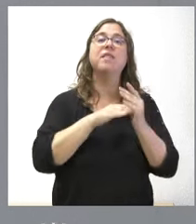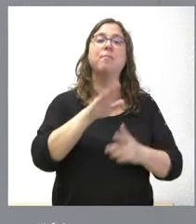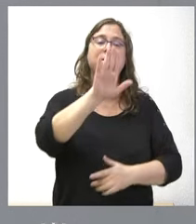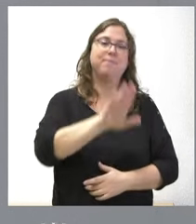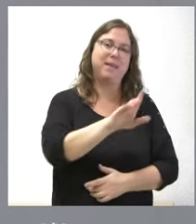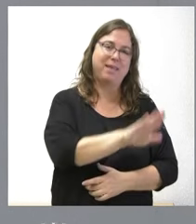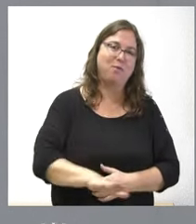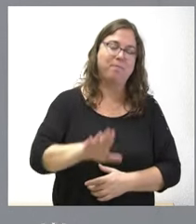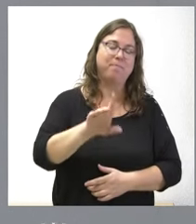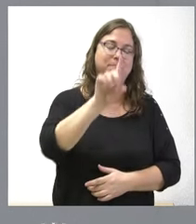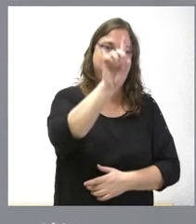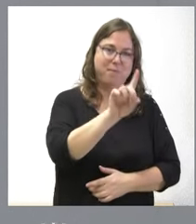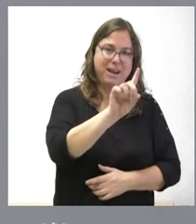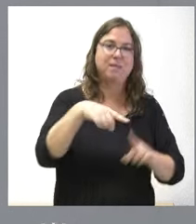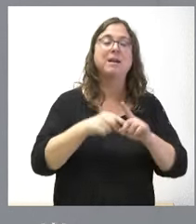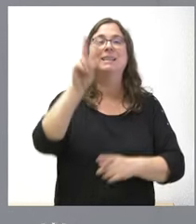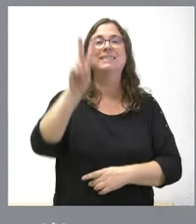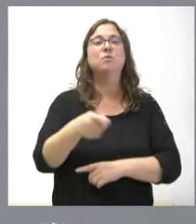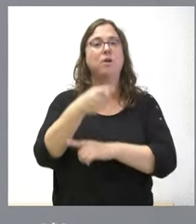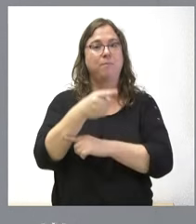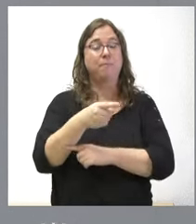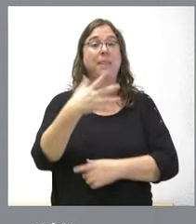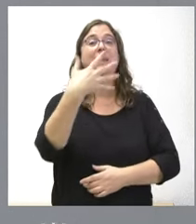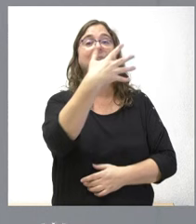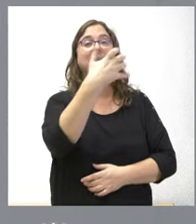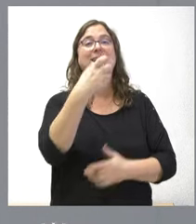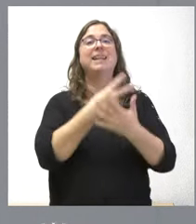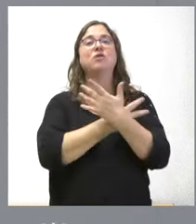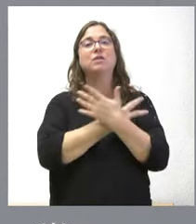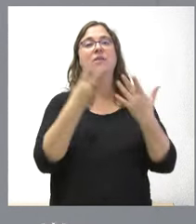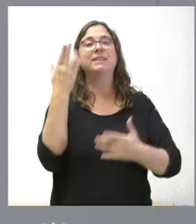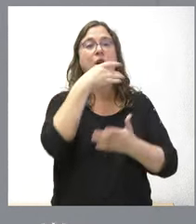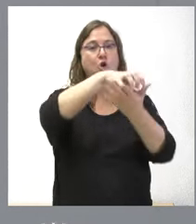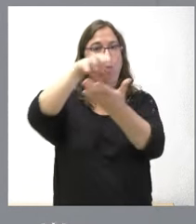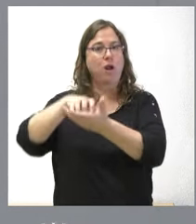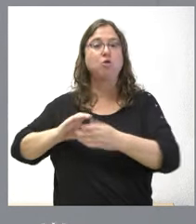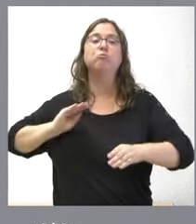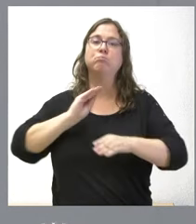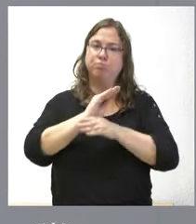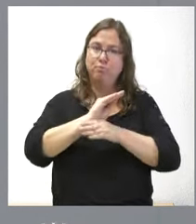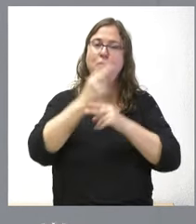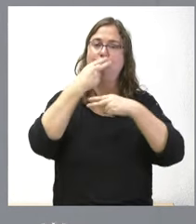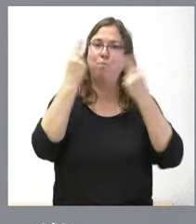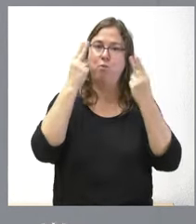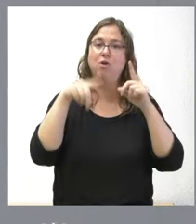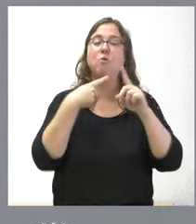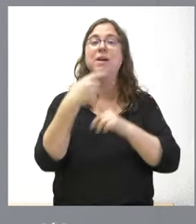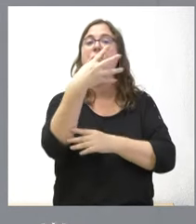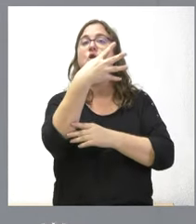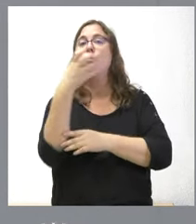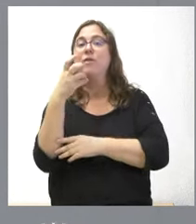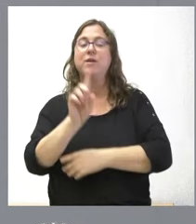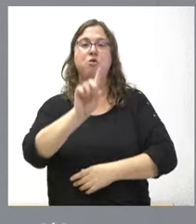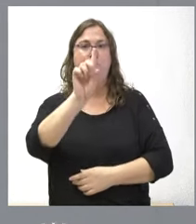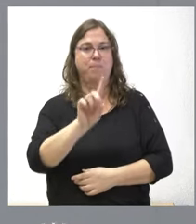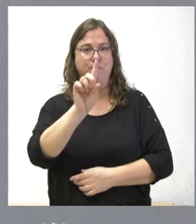secundaria obligatoria, en 517 centros educativos sostenidos con fondos públicos y 408 de primaria